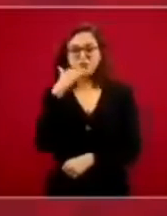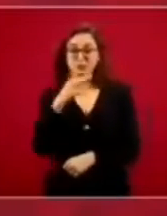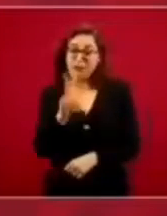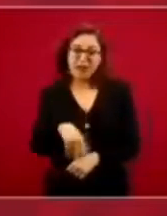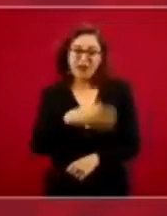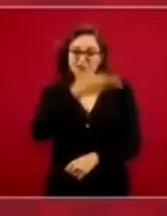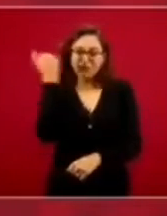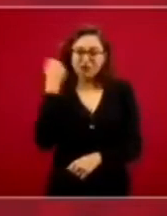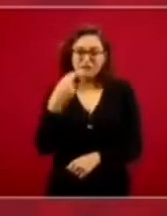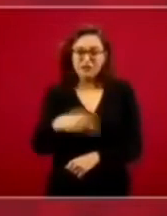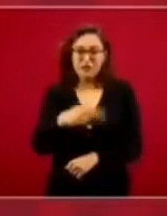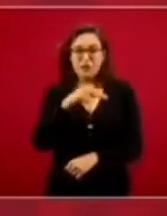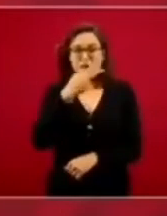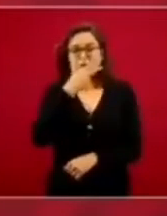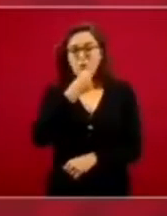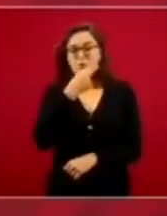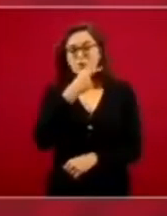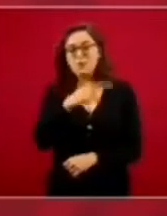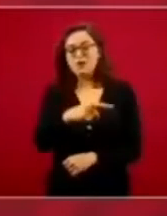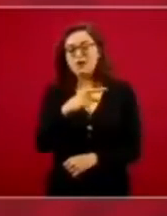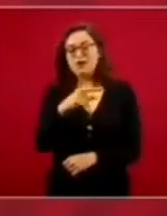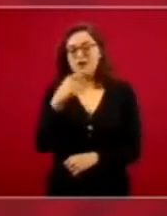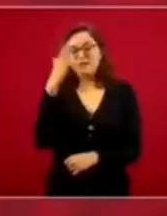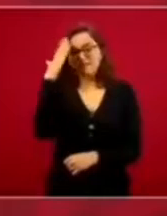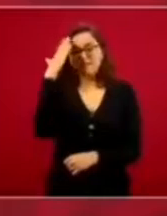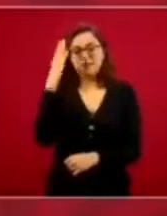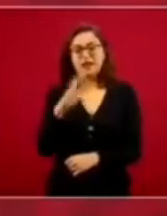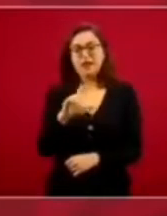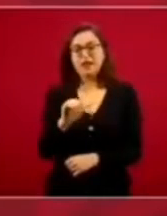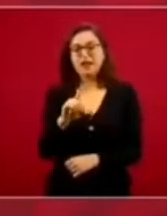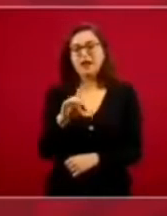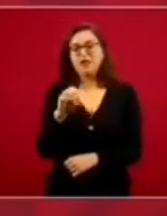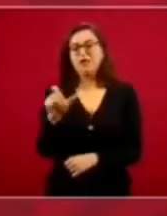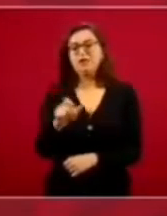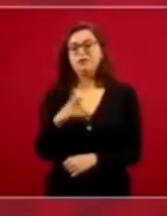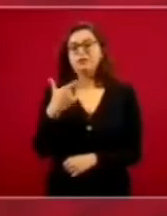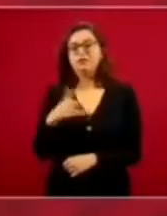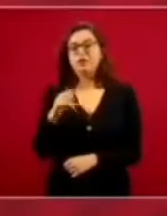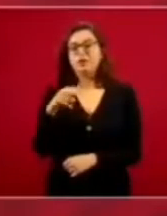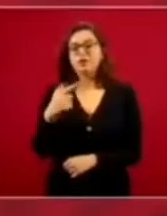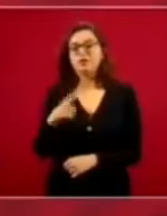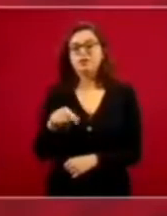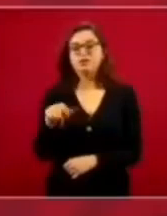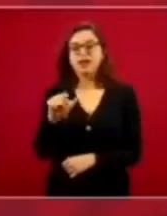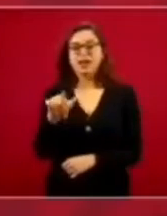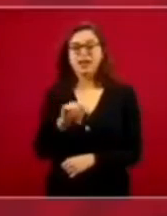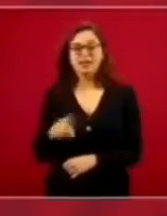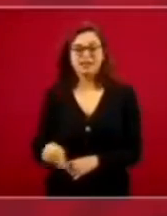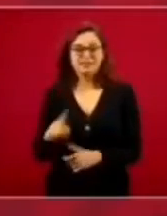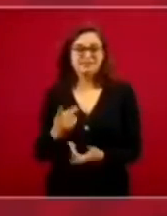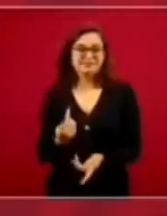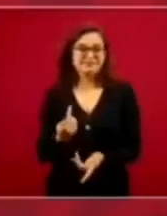el señor Claudio X. González, recibiendo recursos. Bueno,